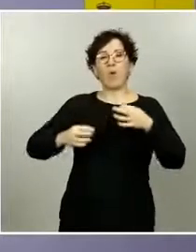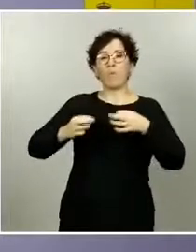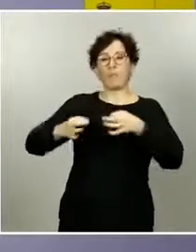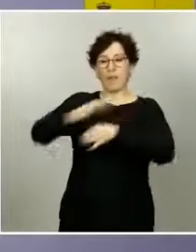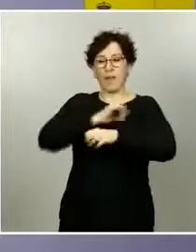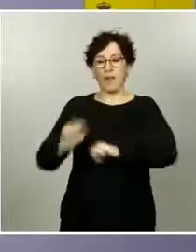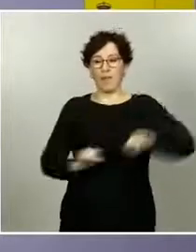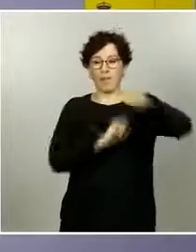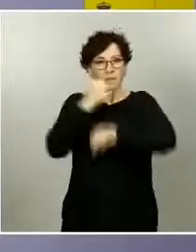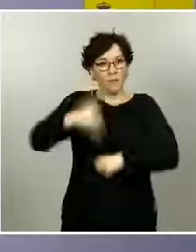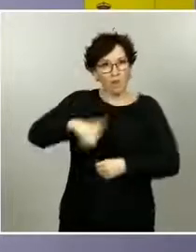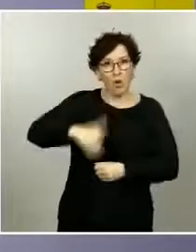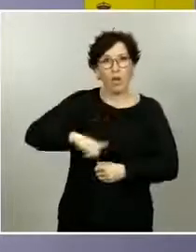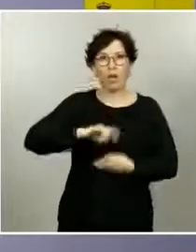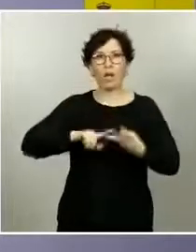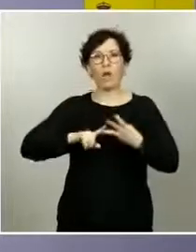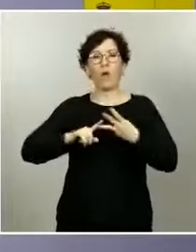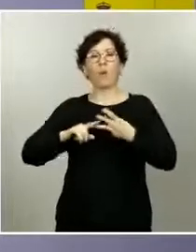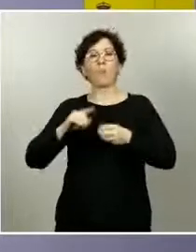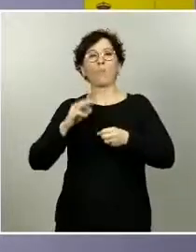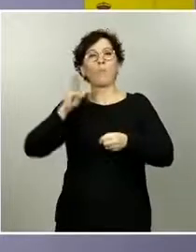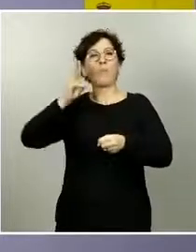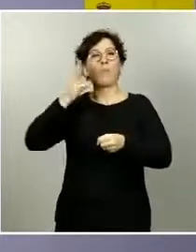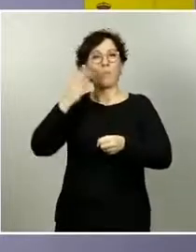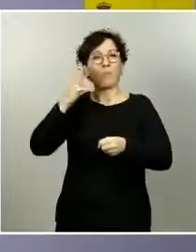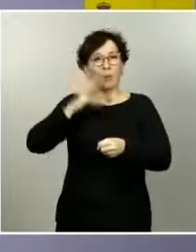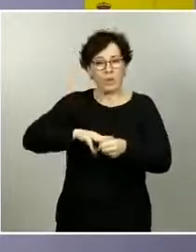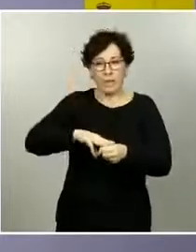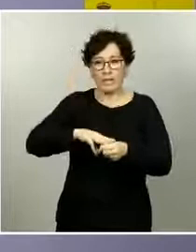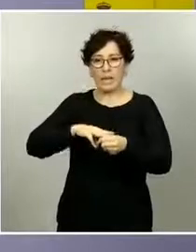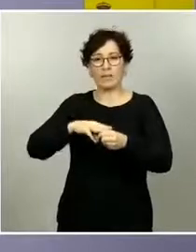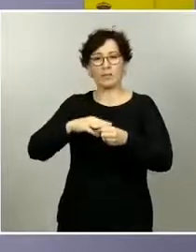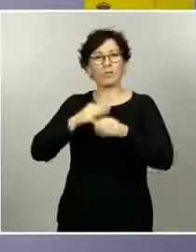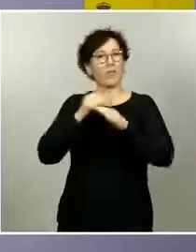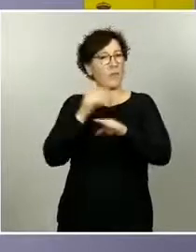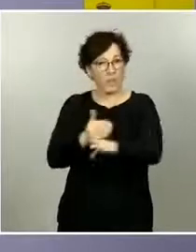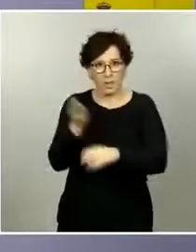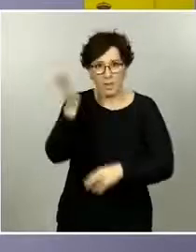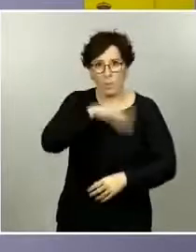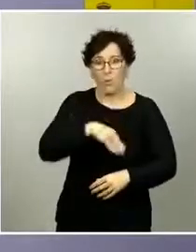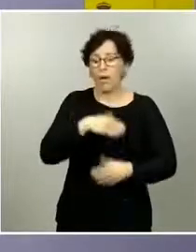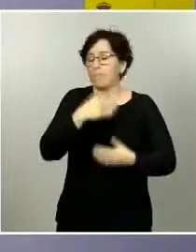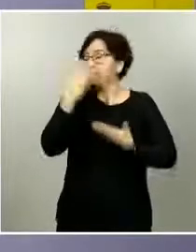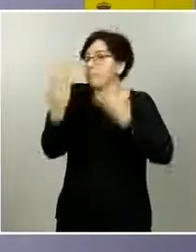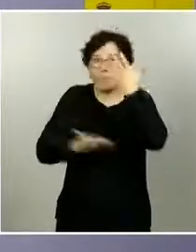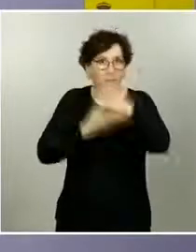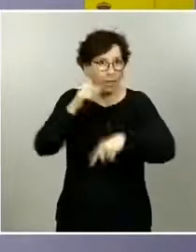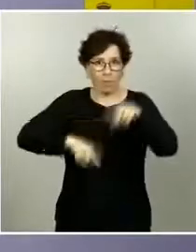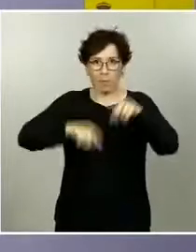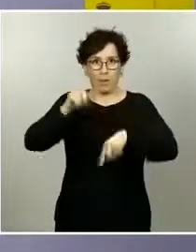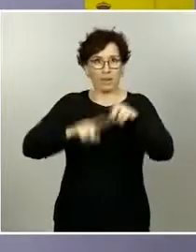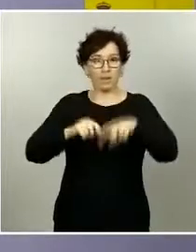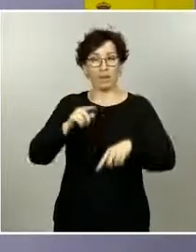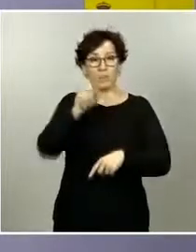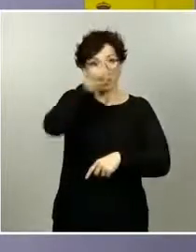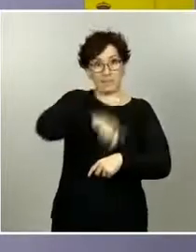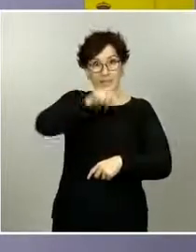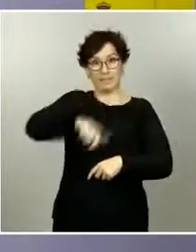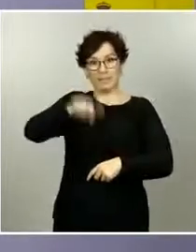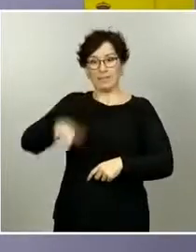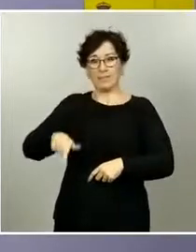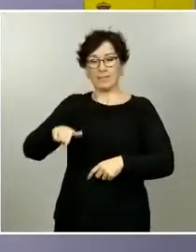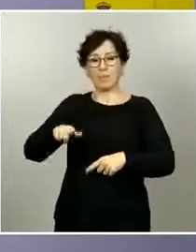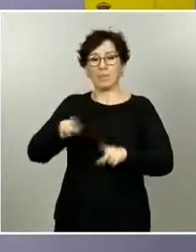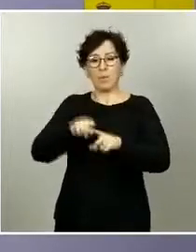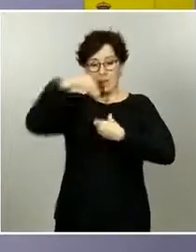alguna patología previa, un estado de monosupresión, un estado en el que la producción de proteínas no es la adecuada. El